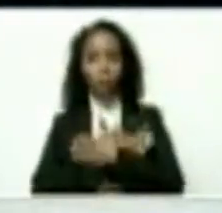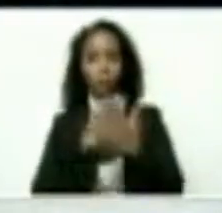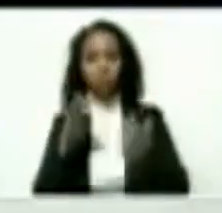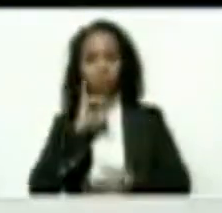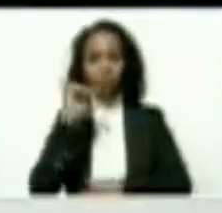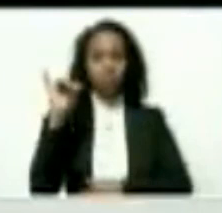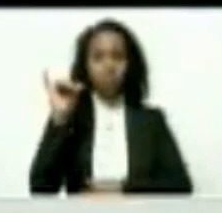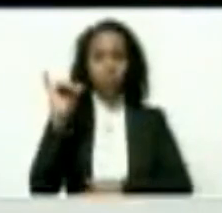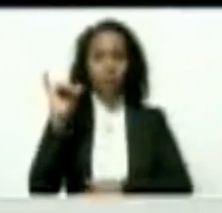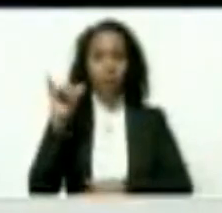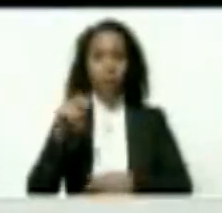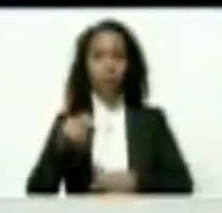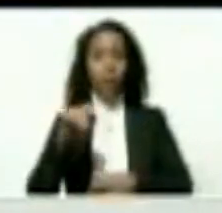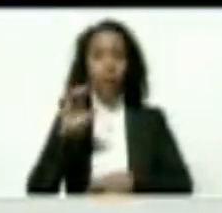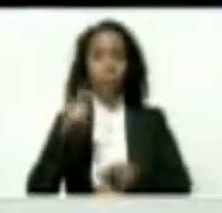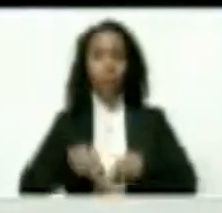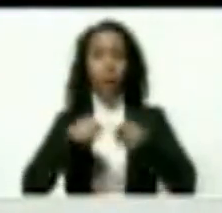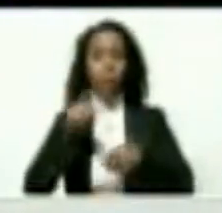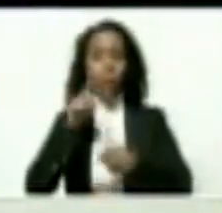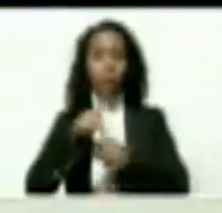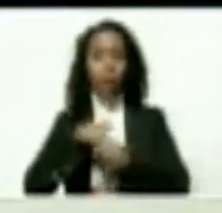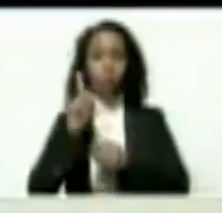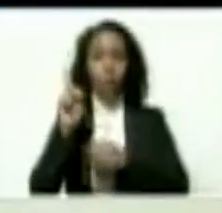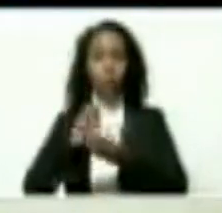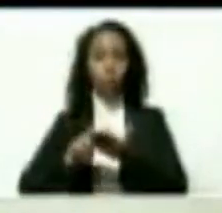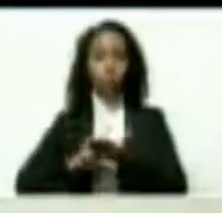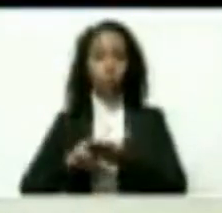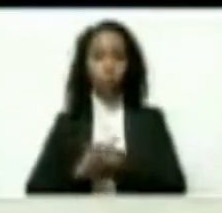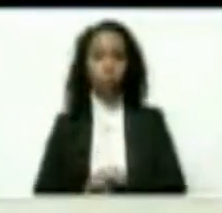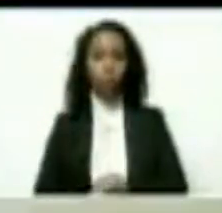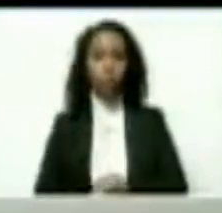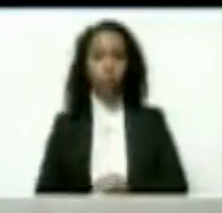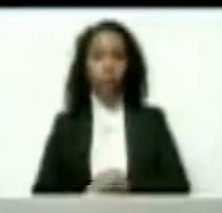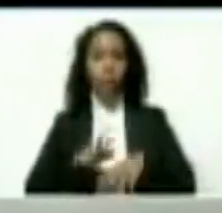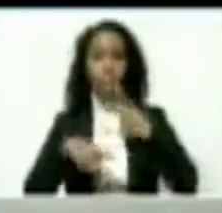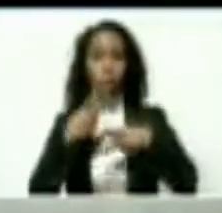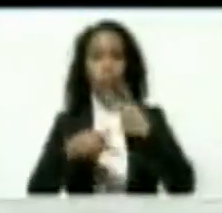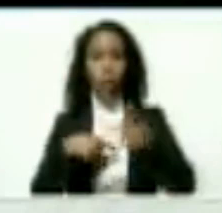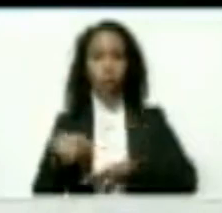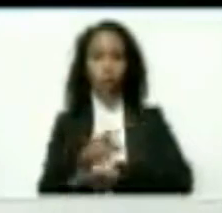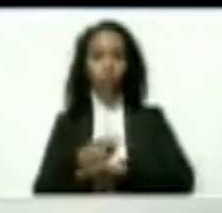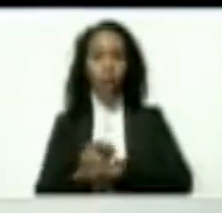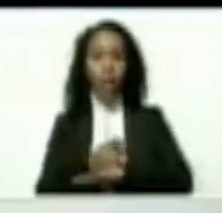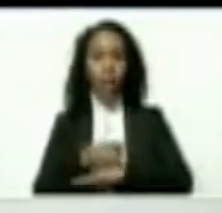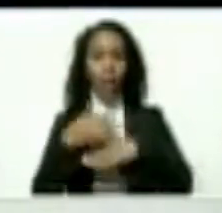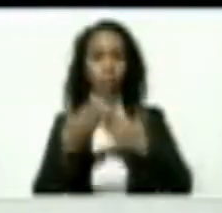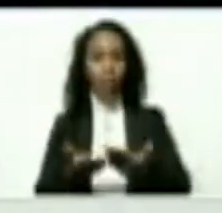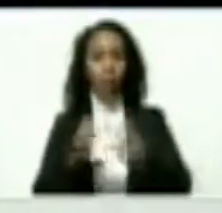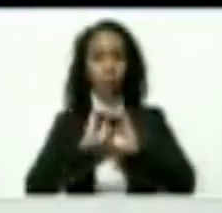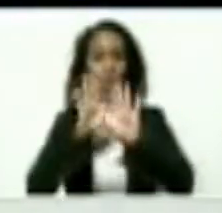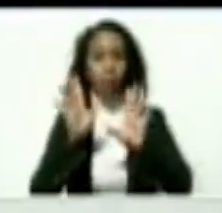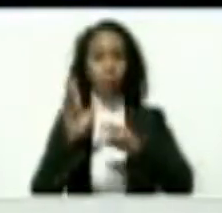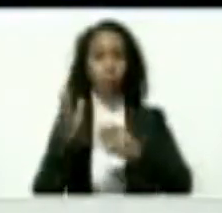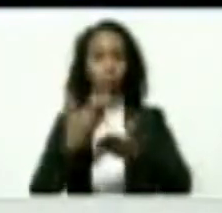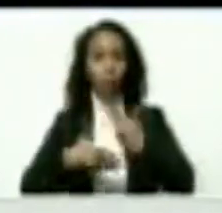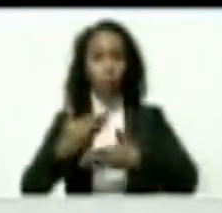demanda del mercado petrolero muestran signos de recuperación. Y las políticas de gobernanza de la declaración de